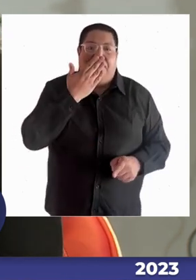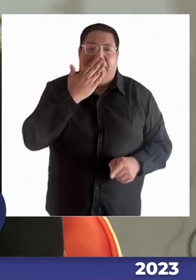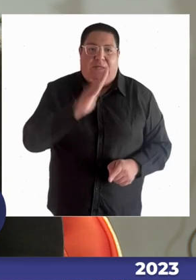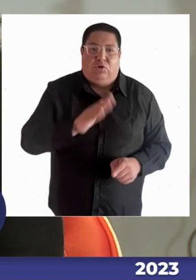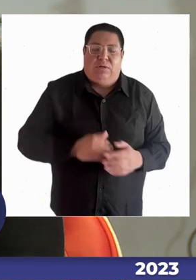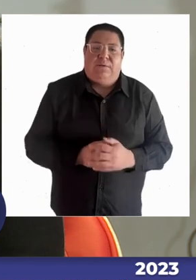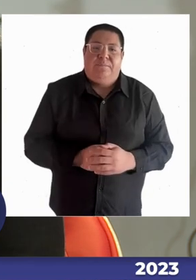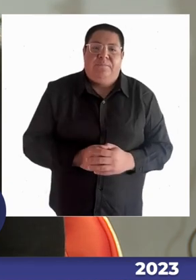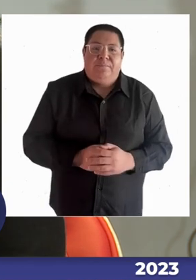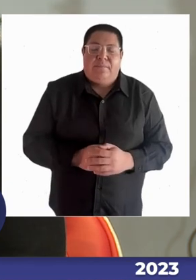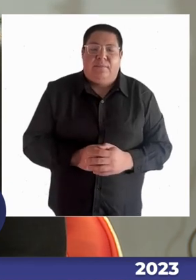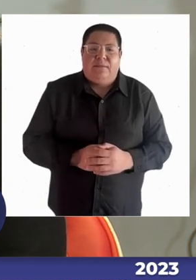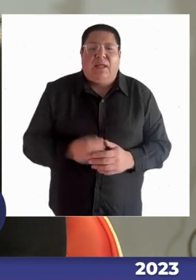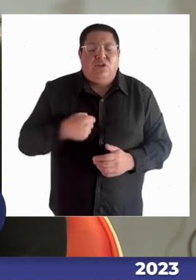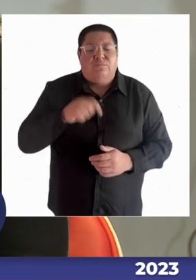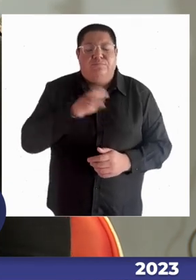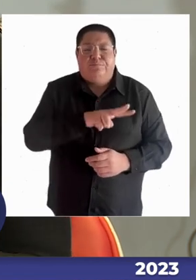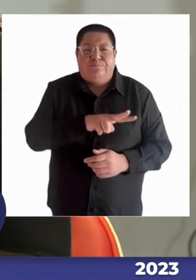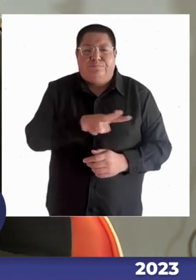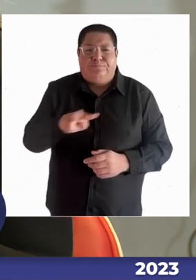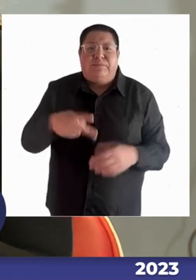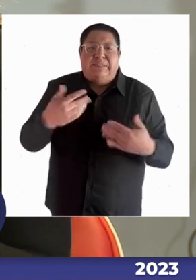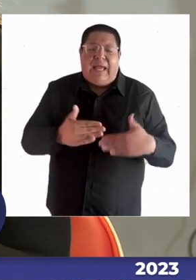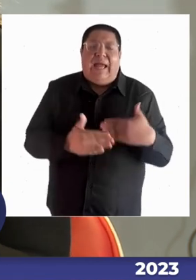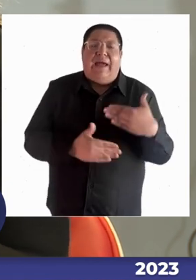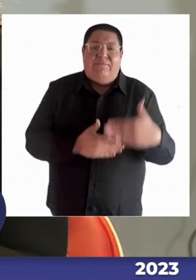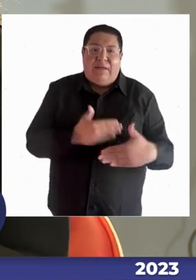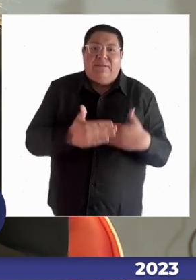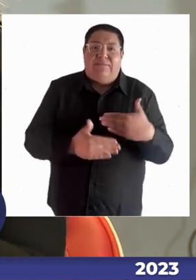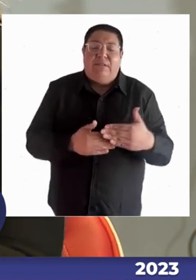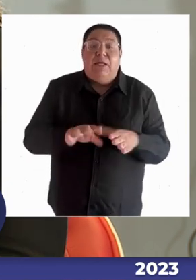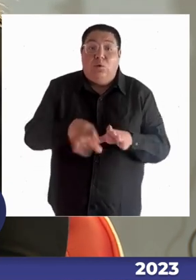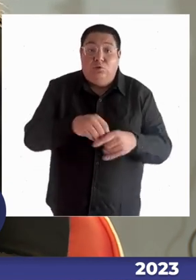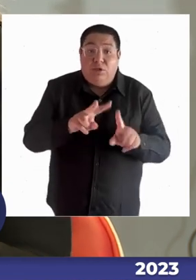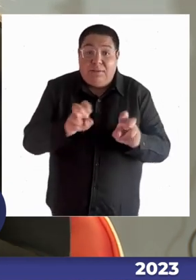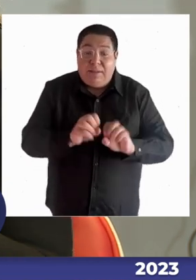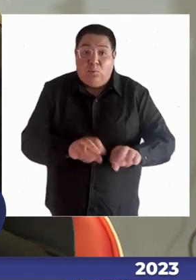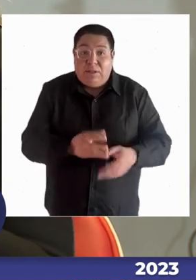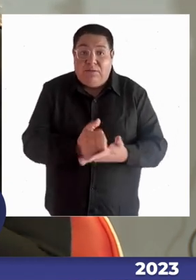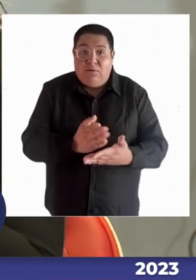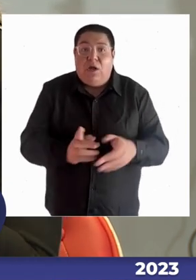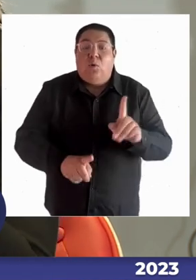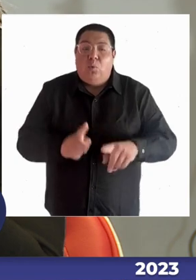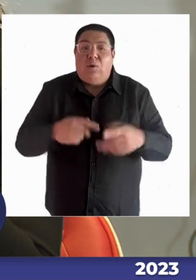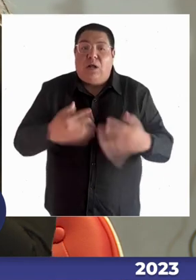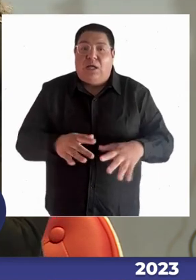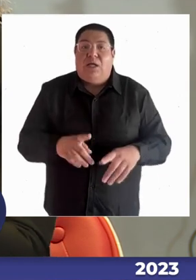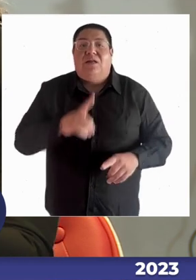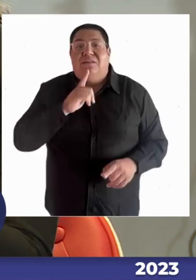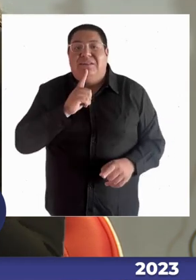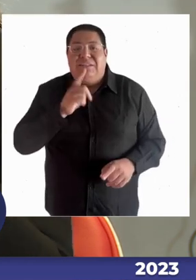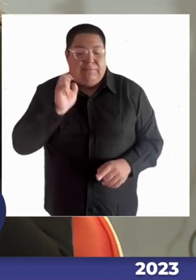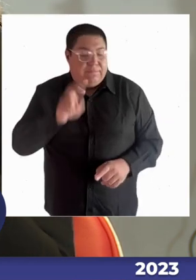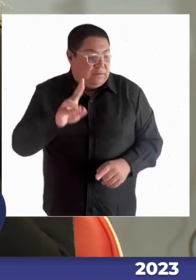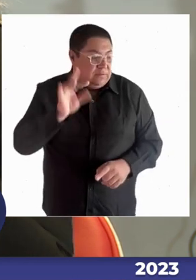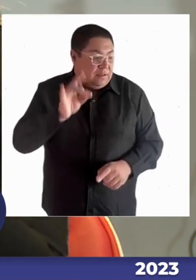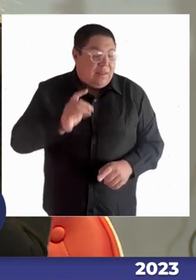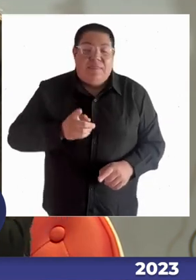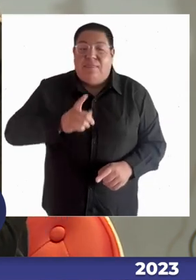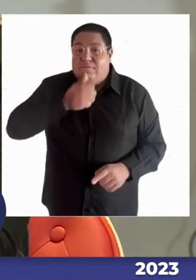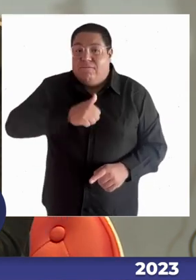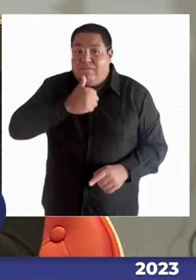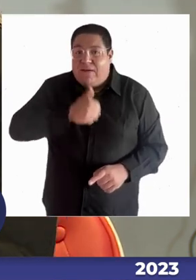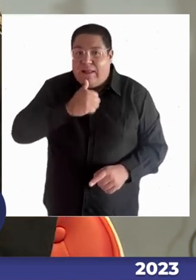en temas de la inclusión educativa en los últimos años. Si bien uno dice, hay un debe, porque siempre en la educación hay un debe, siempre el